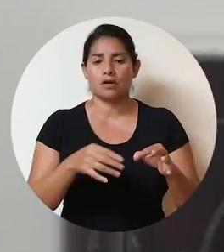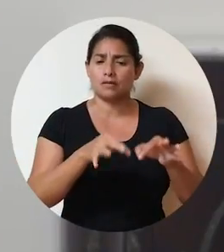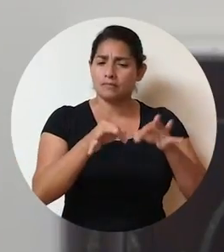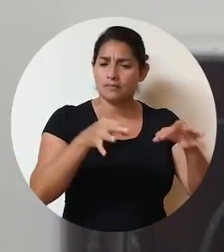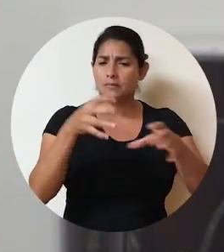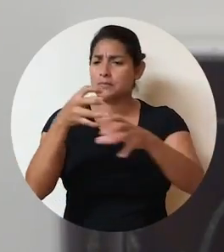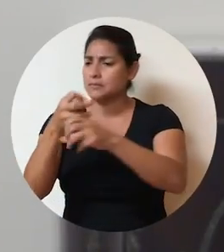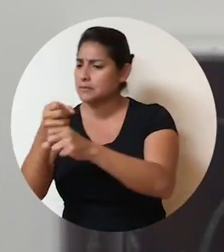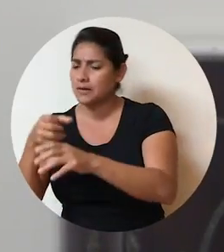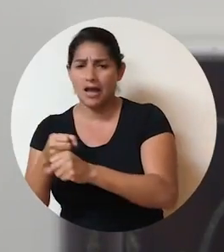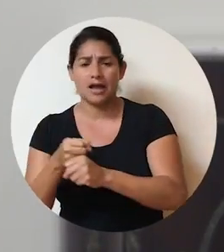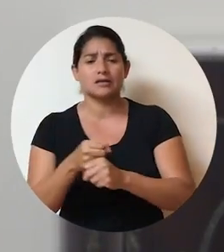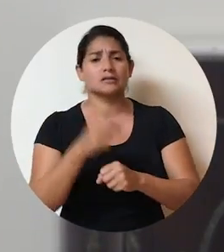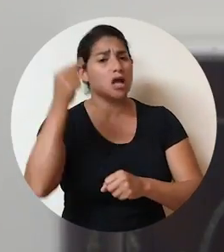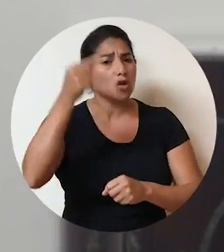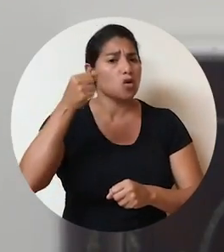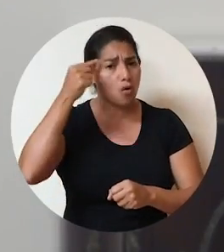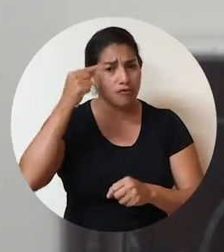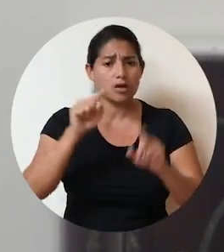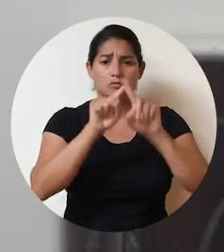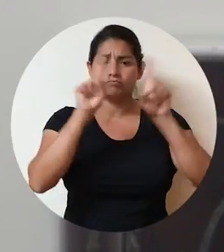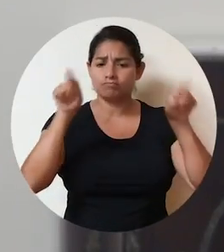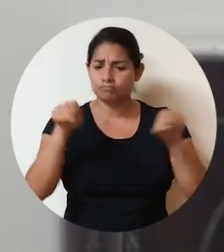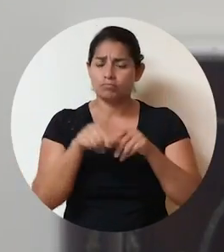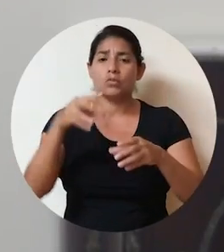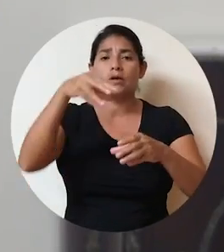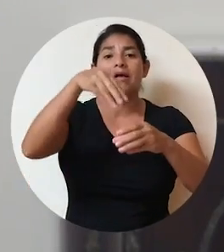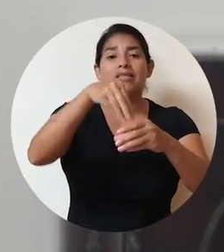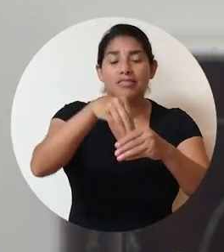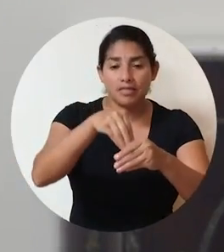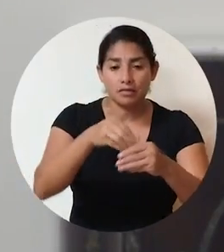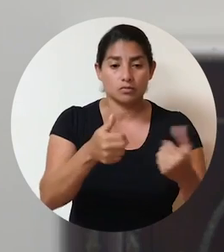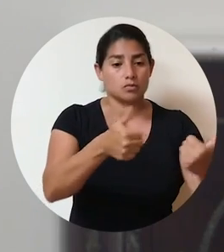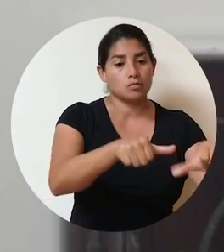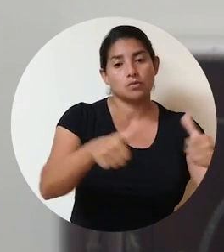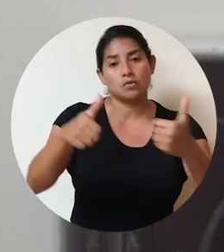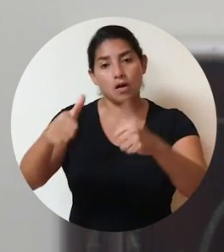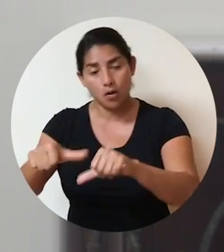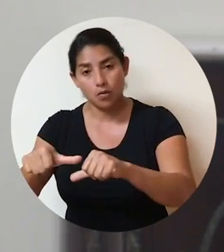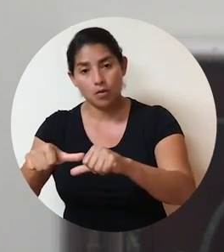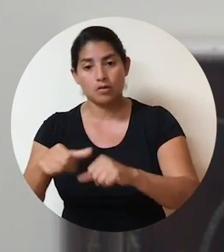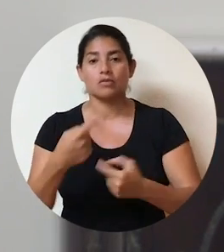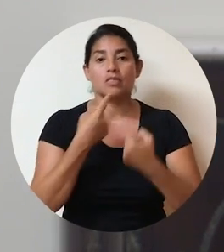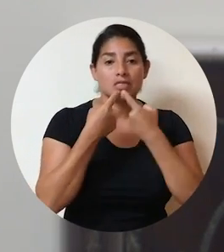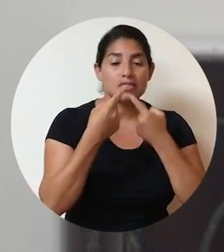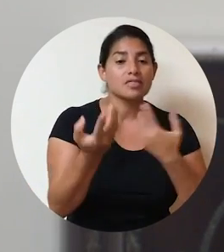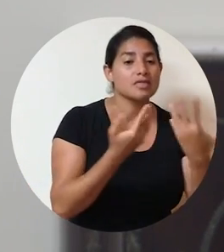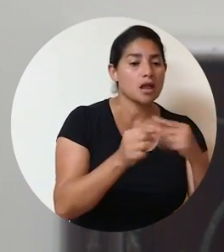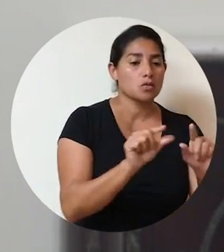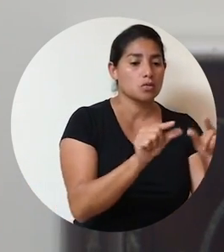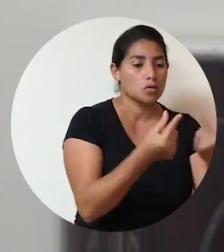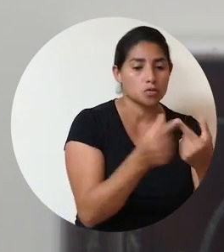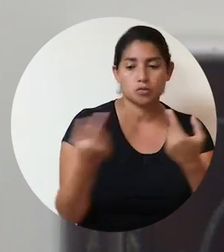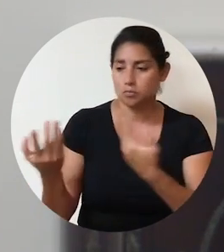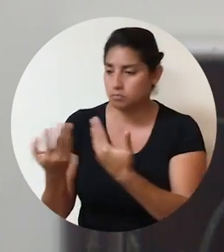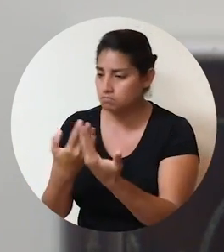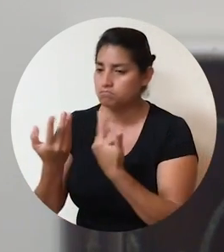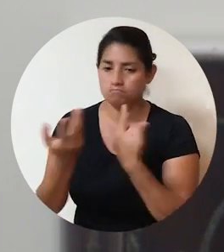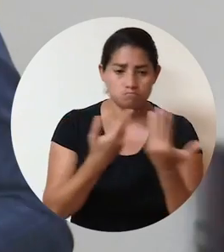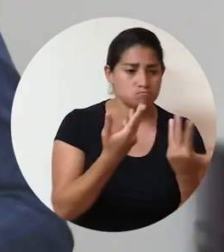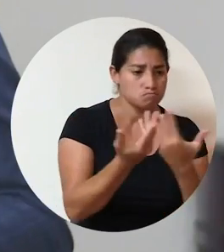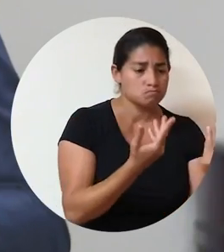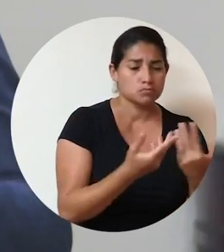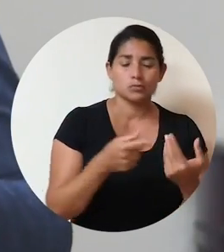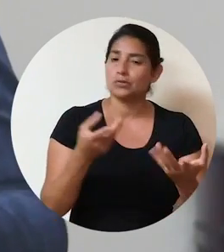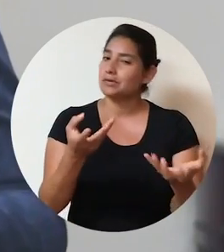que diseña el Gobierno se enmarquen dentro de los acuerdos del diálogo multisectorial.